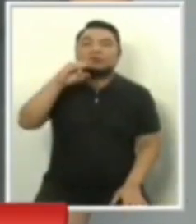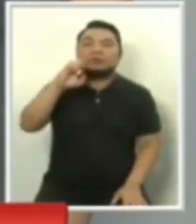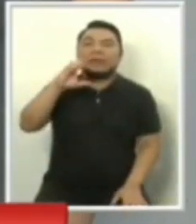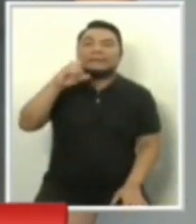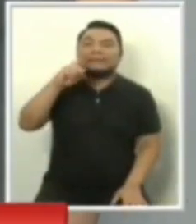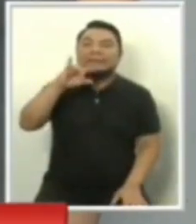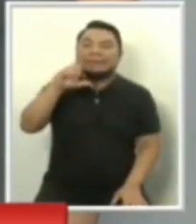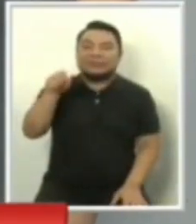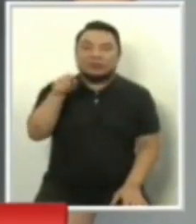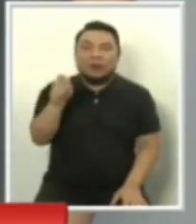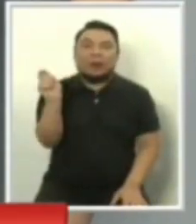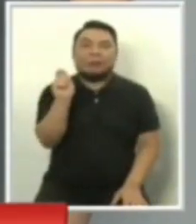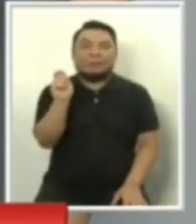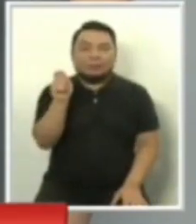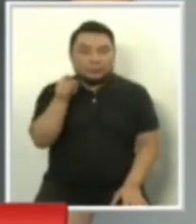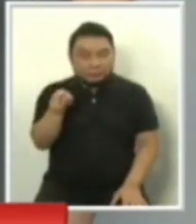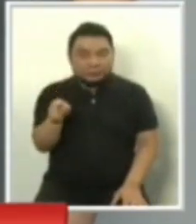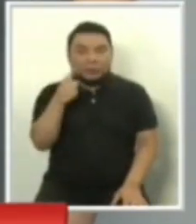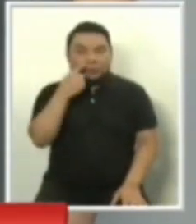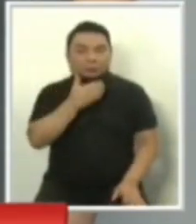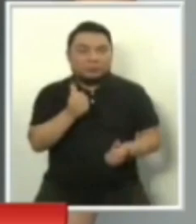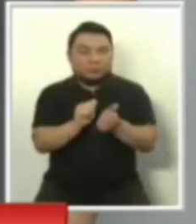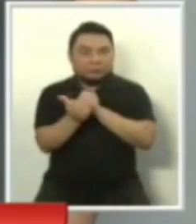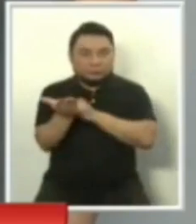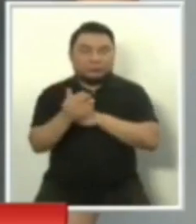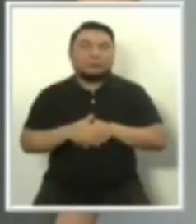José Castillo es el candidato presidencial.